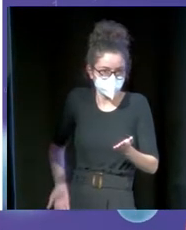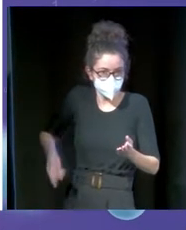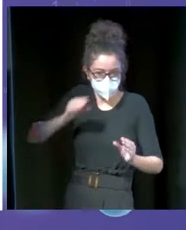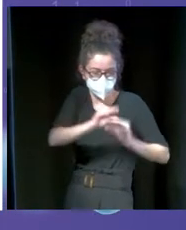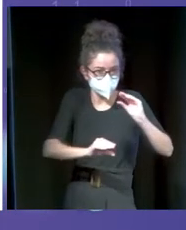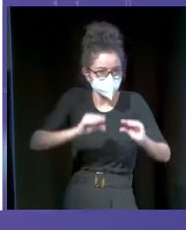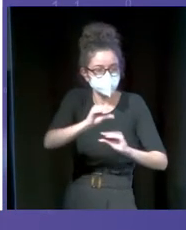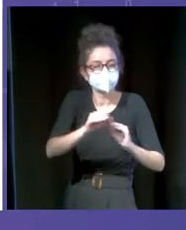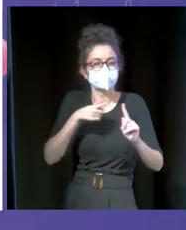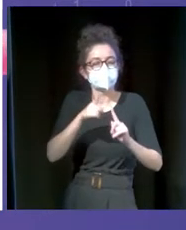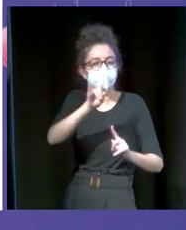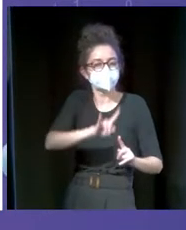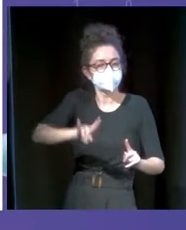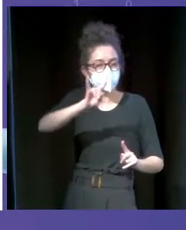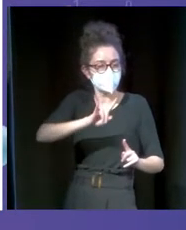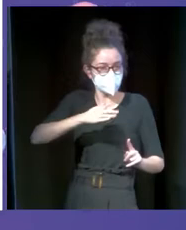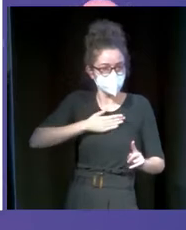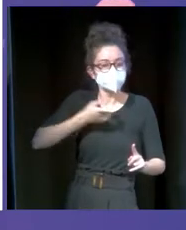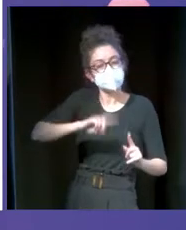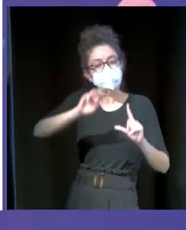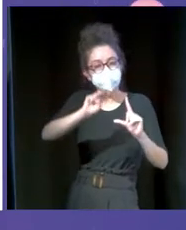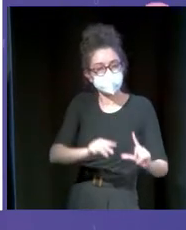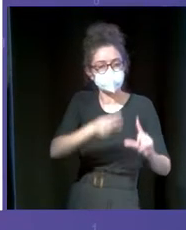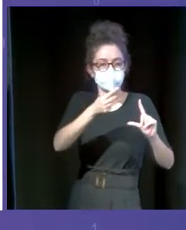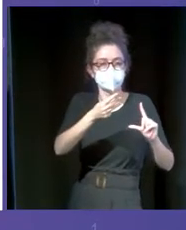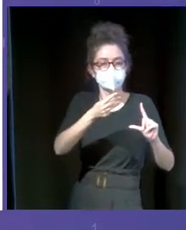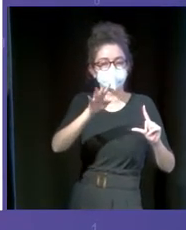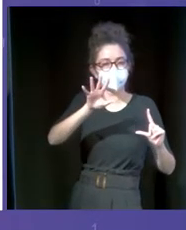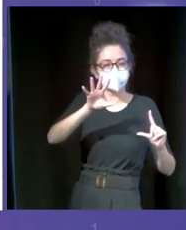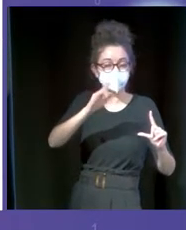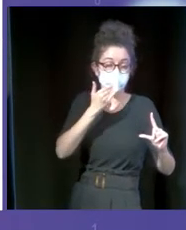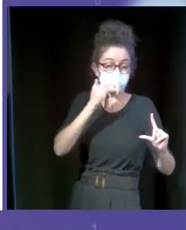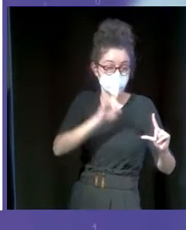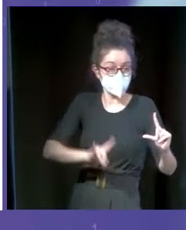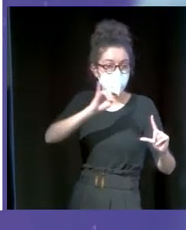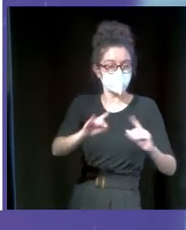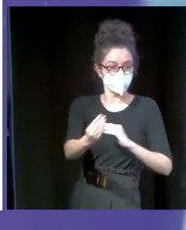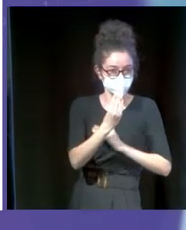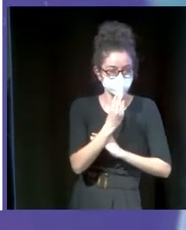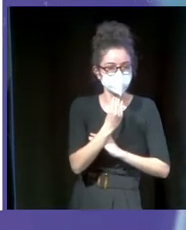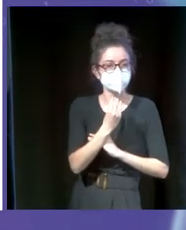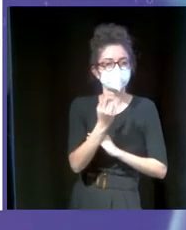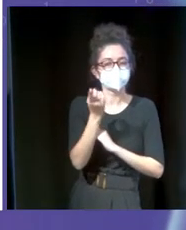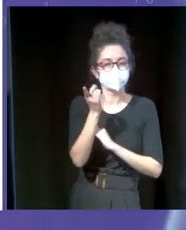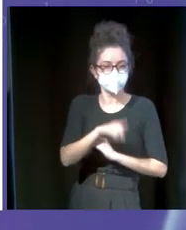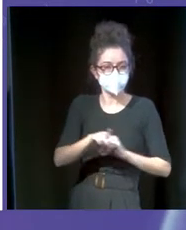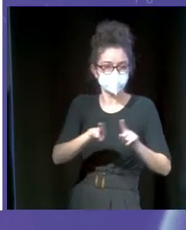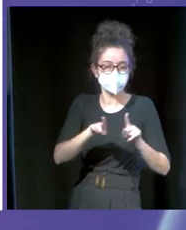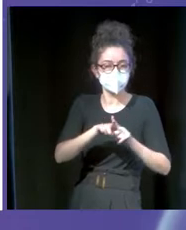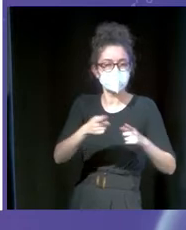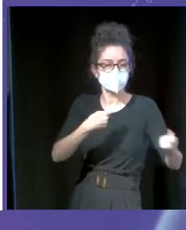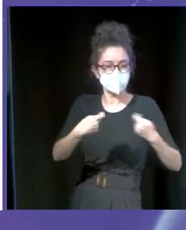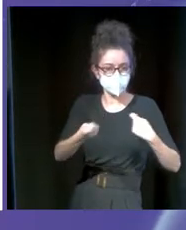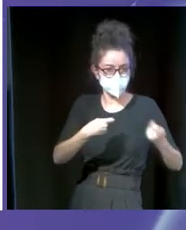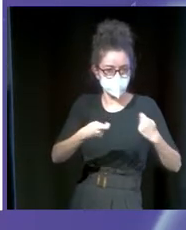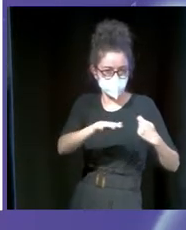Tuvimos proyectos tan chulos como el desarrollo de la página web de Caja Canarias. Por otra parte, hicimos uno de los primeros Marketplace, que fue compra en